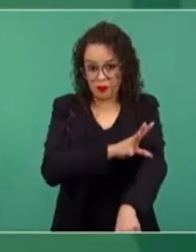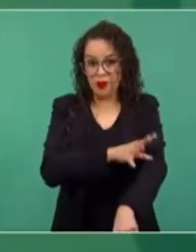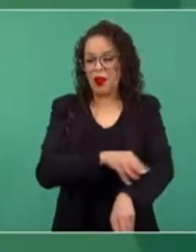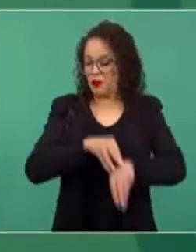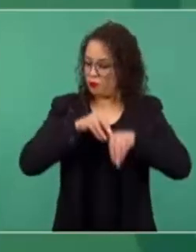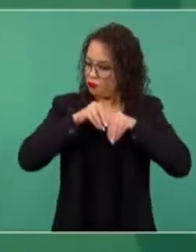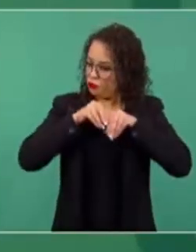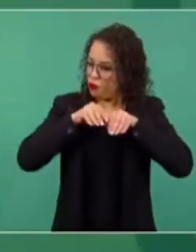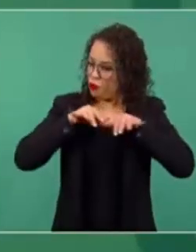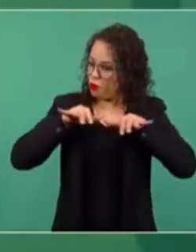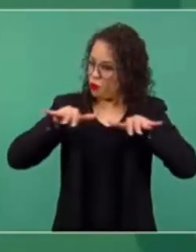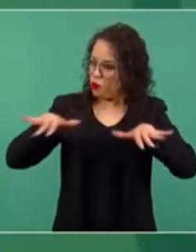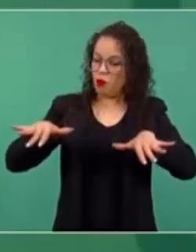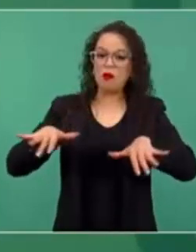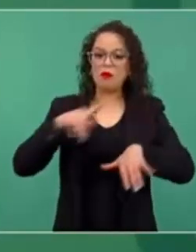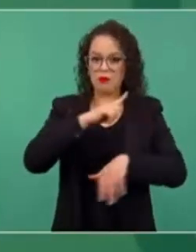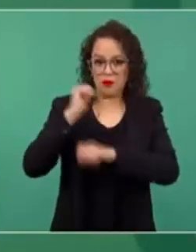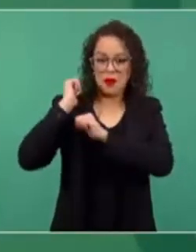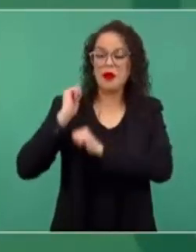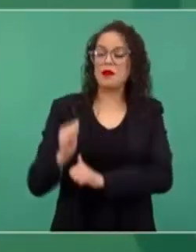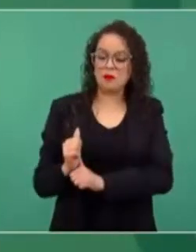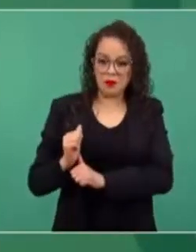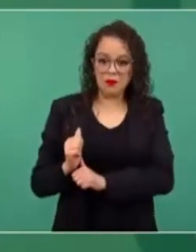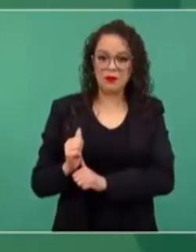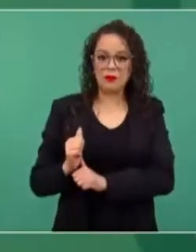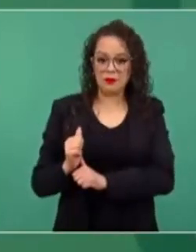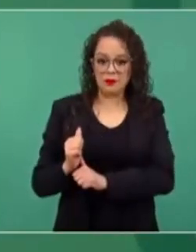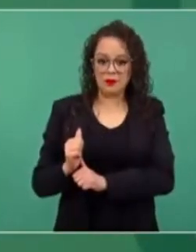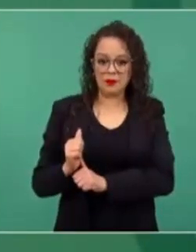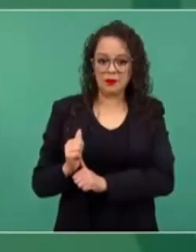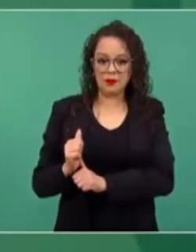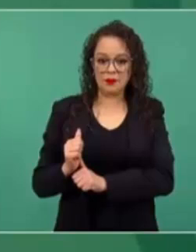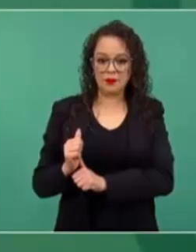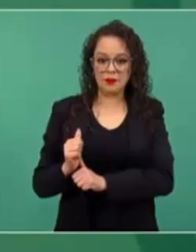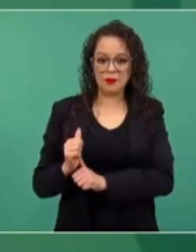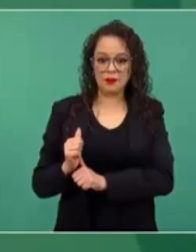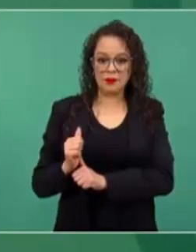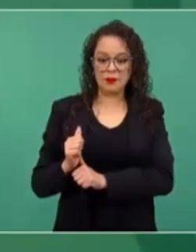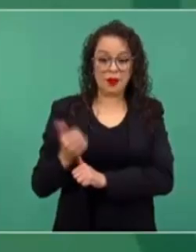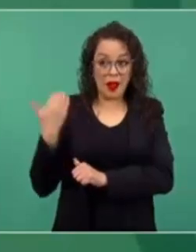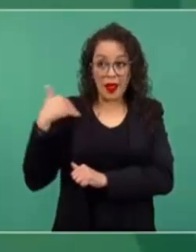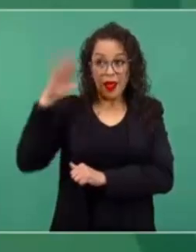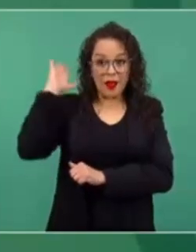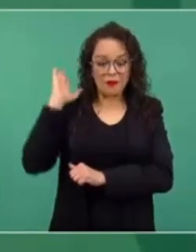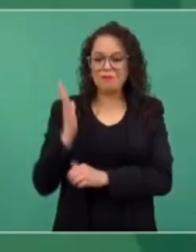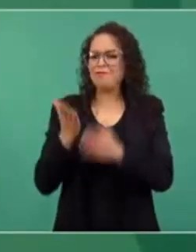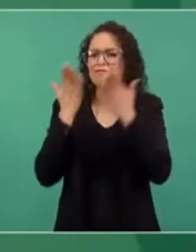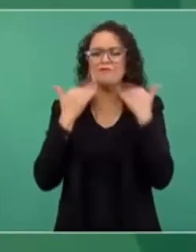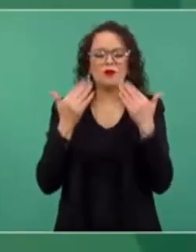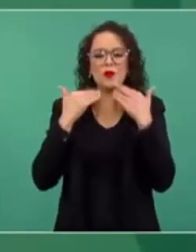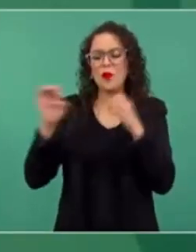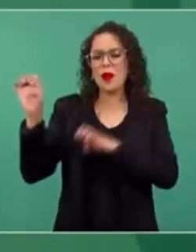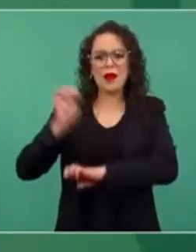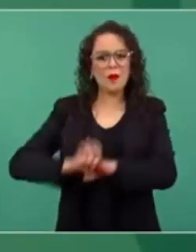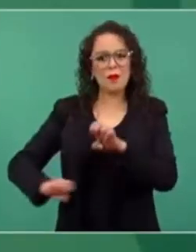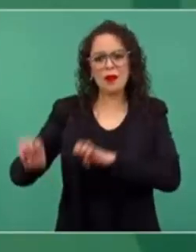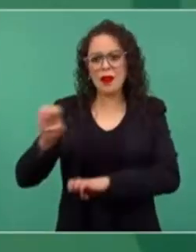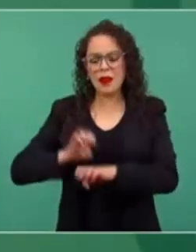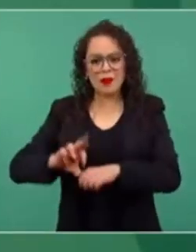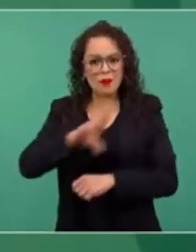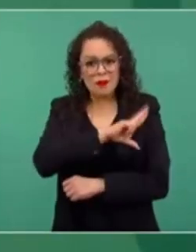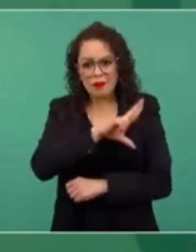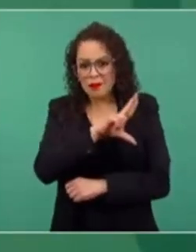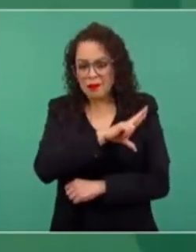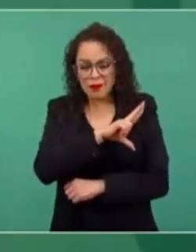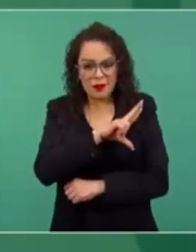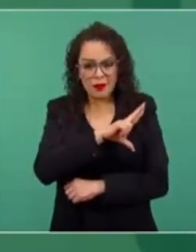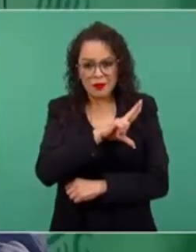no había empresas particulares